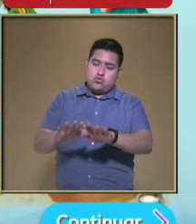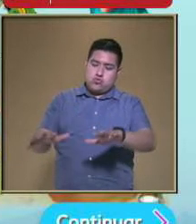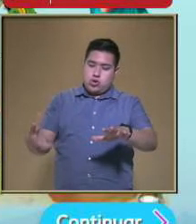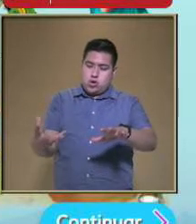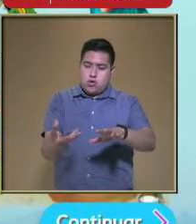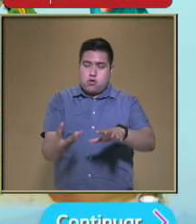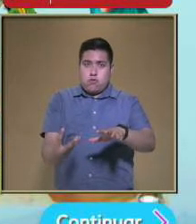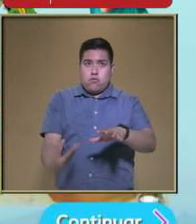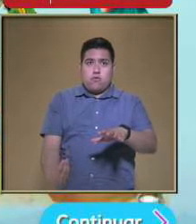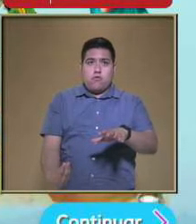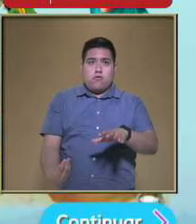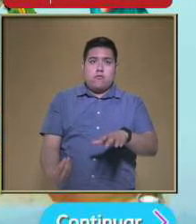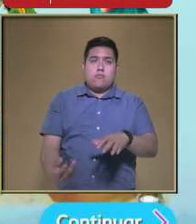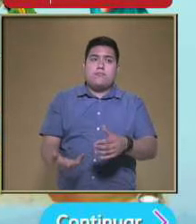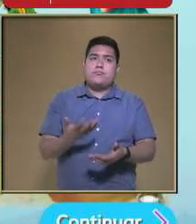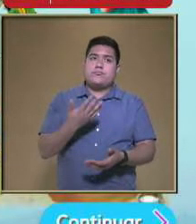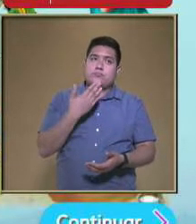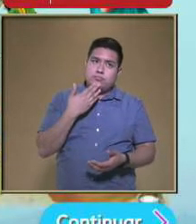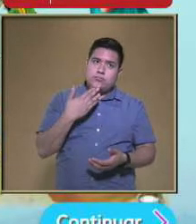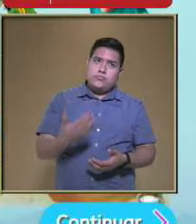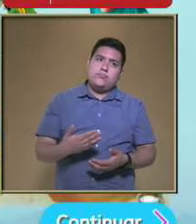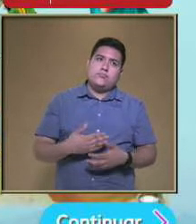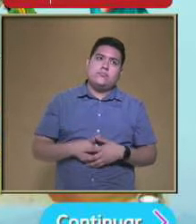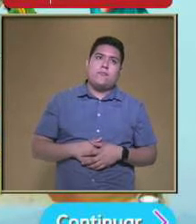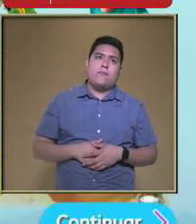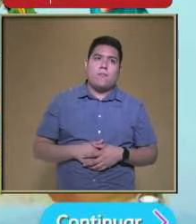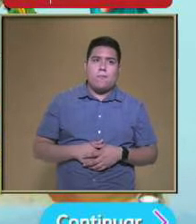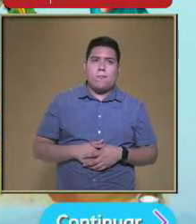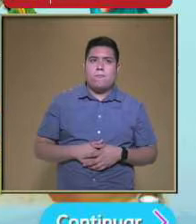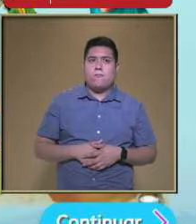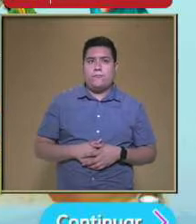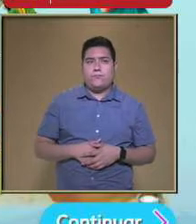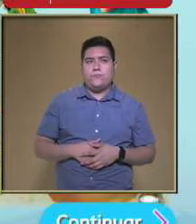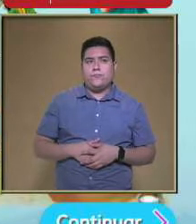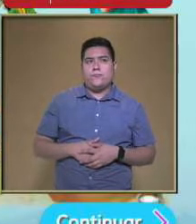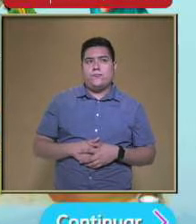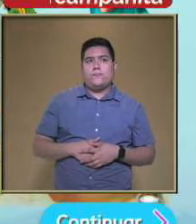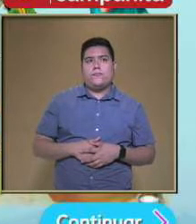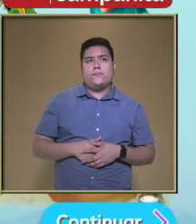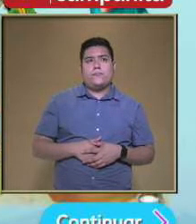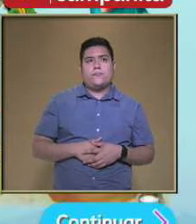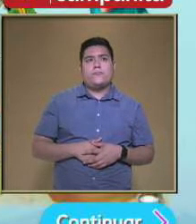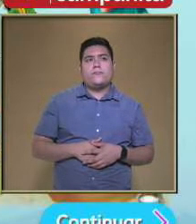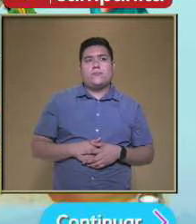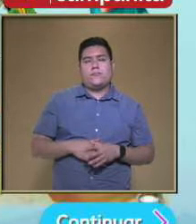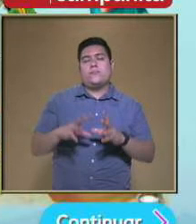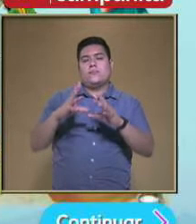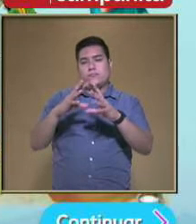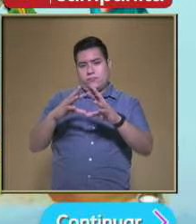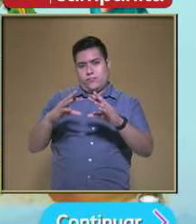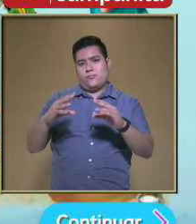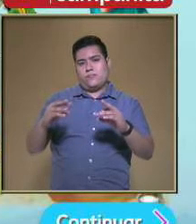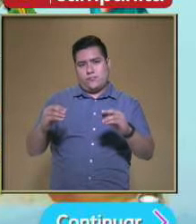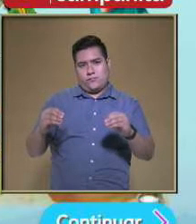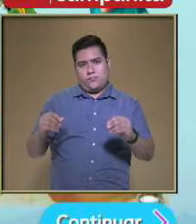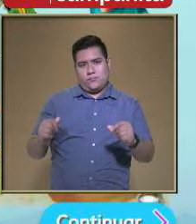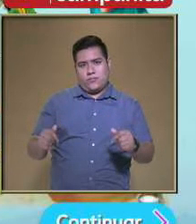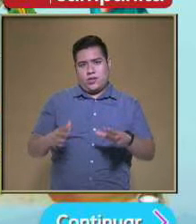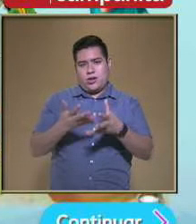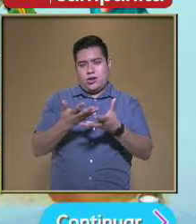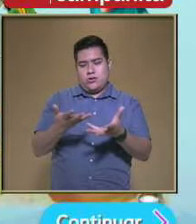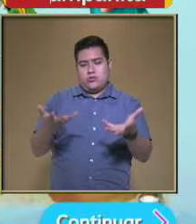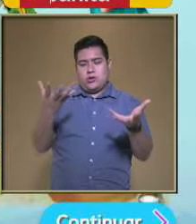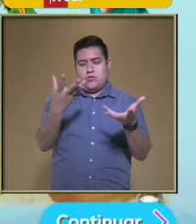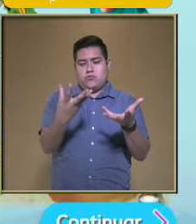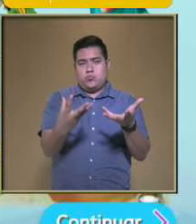desaproveche Su piel Sus tejidos Sus fluidos Todo esto Lo están descomponiendo Para dejarlo En el suelo